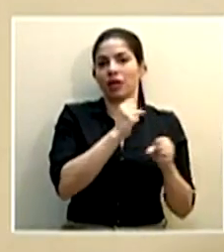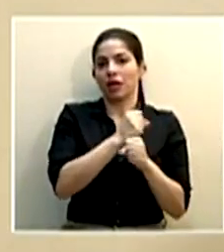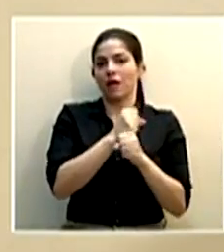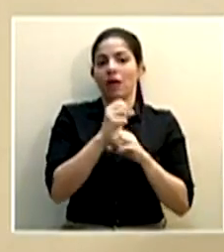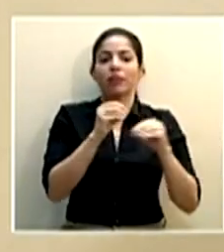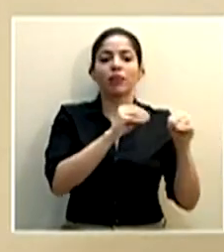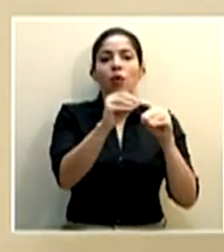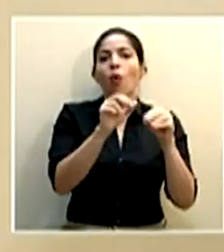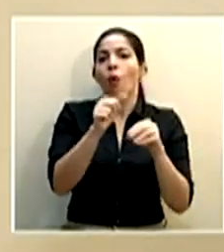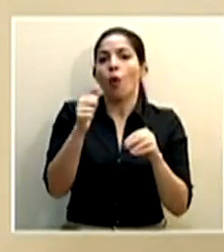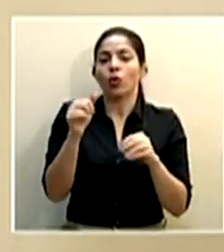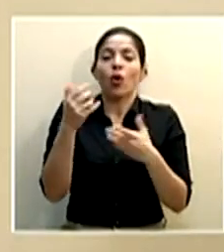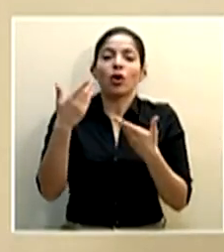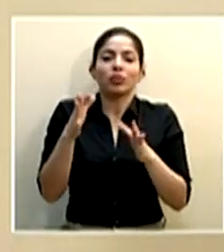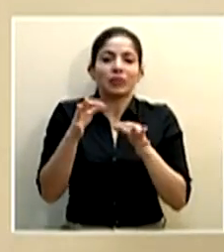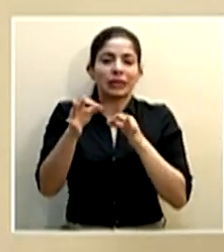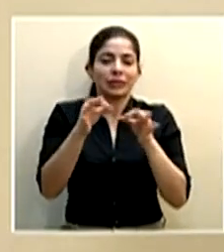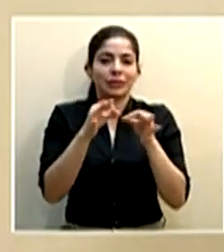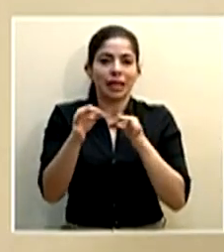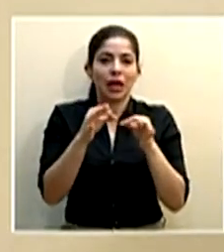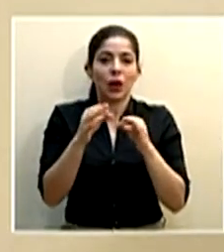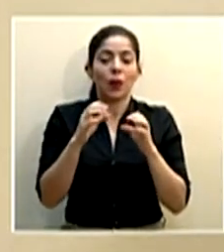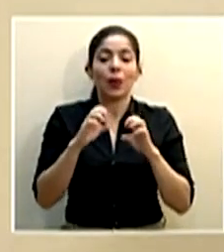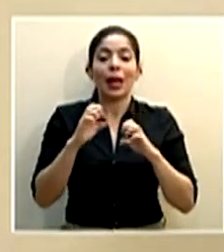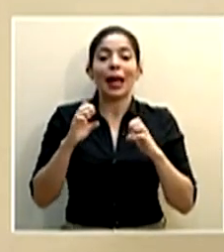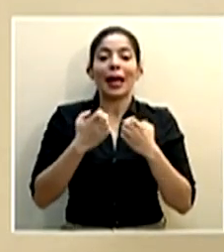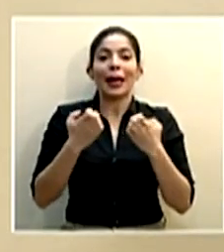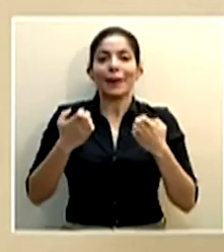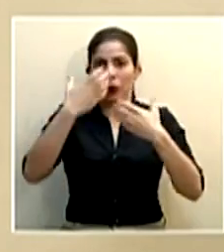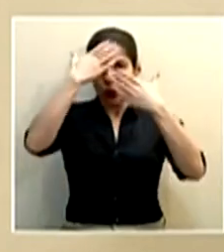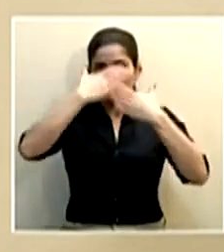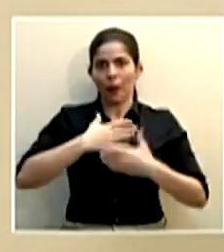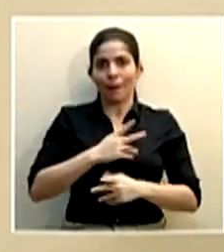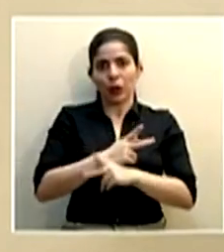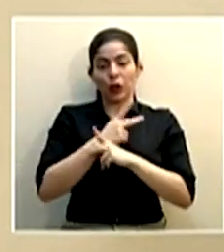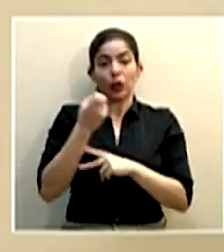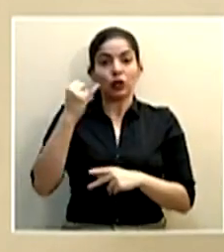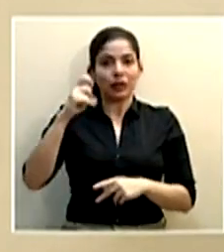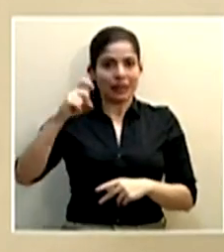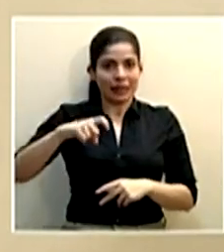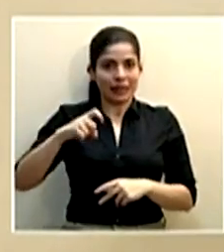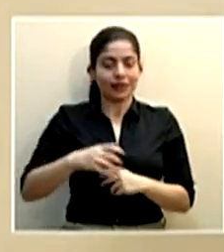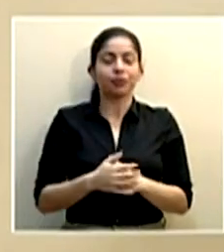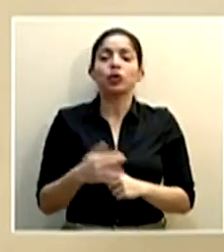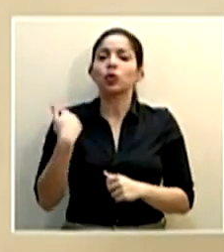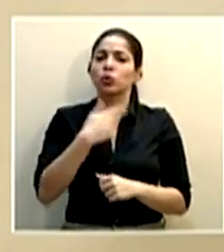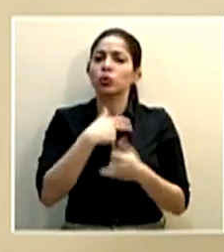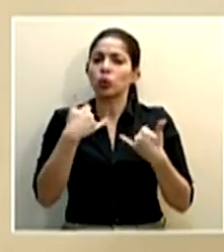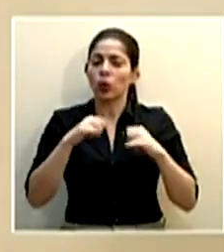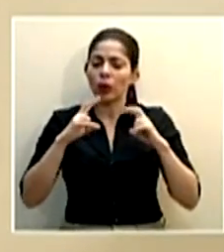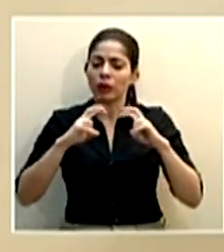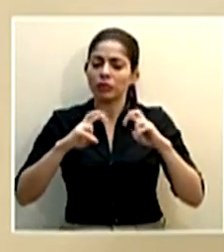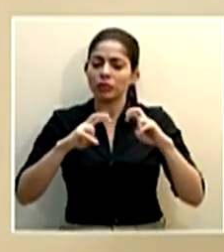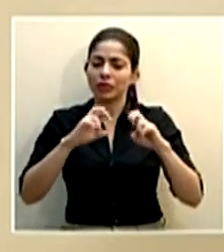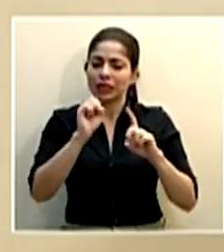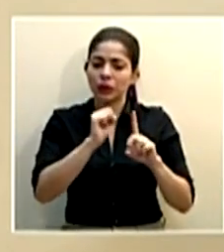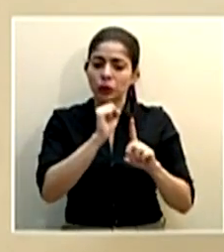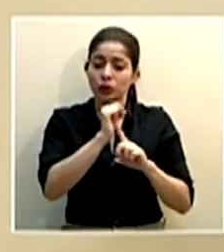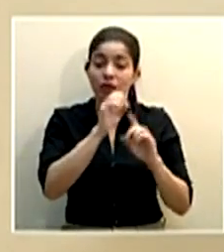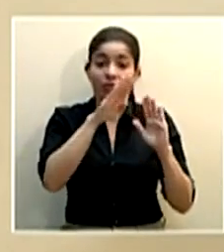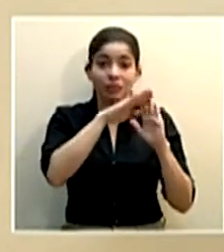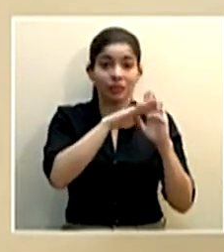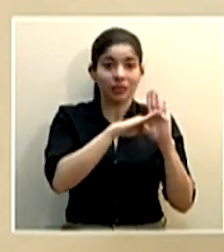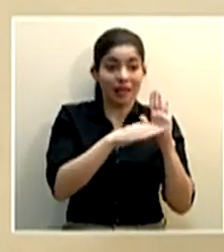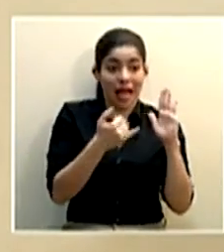usar todo lo que hemos indicado de el equipo de protección personal cuando si se requiera nosotros seguimos analizando la situación obviamente pues los lineamientos